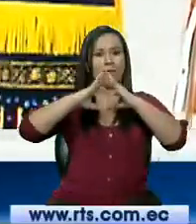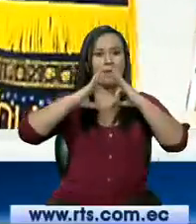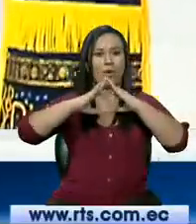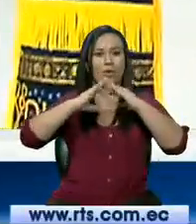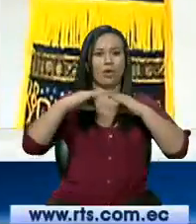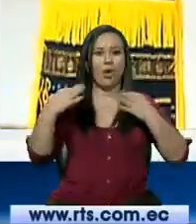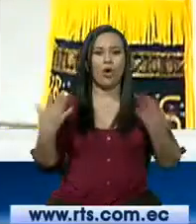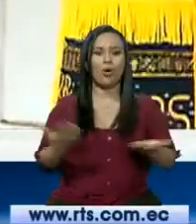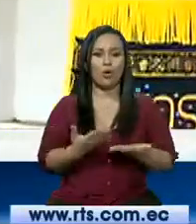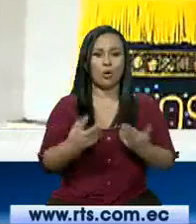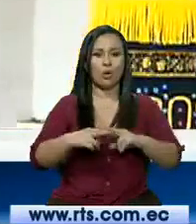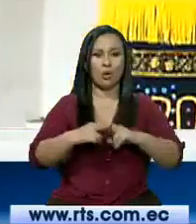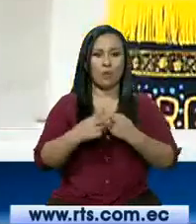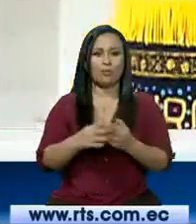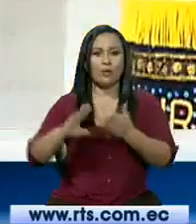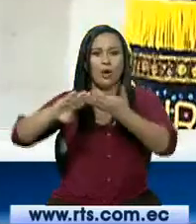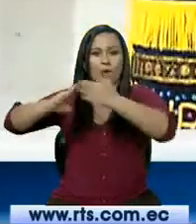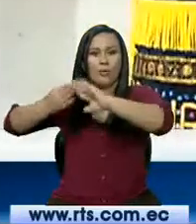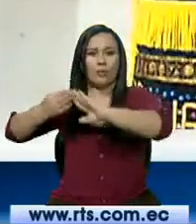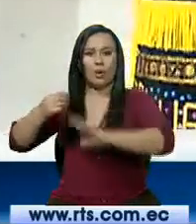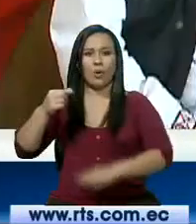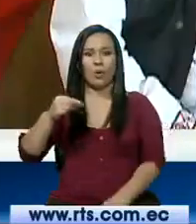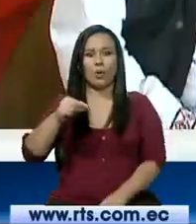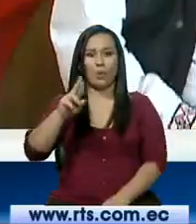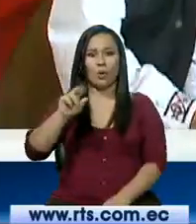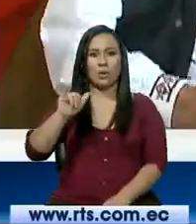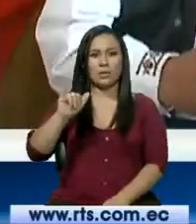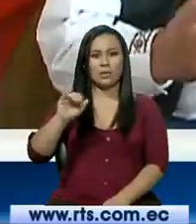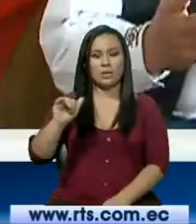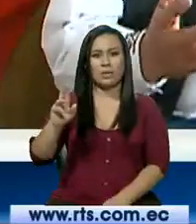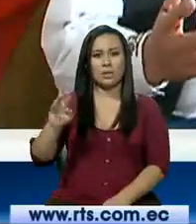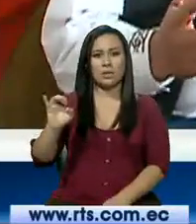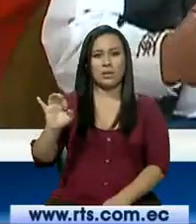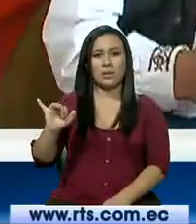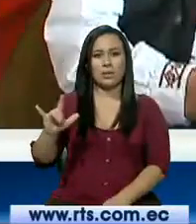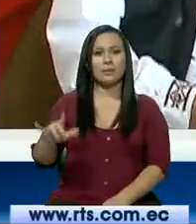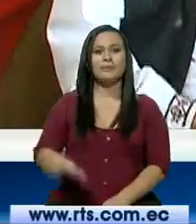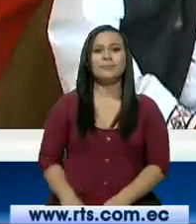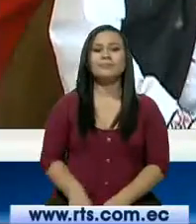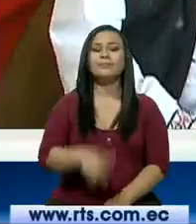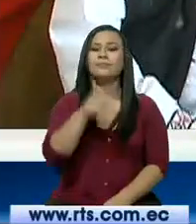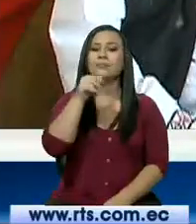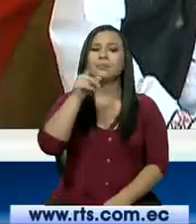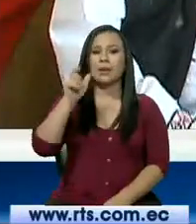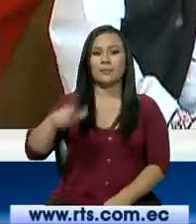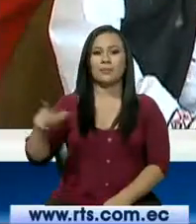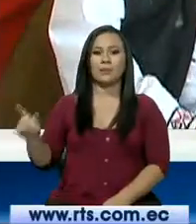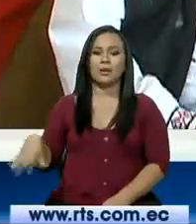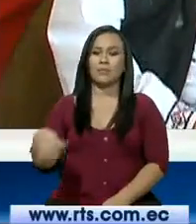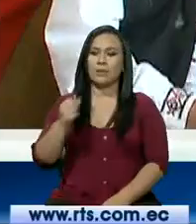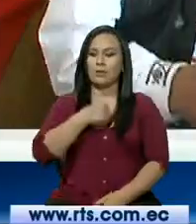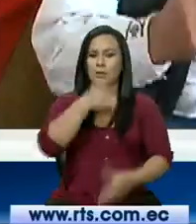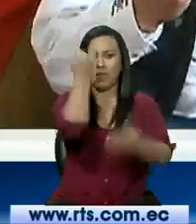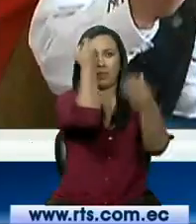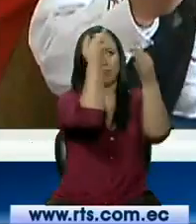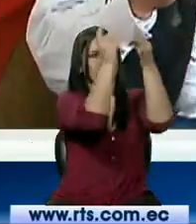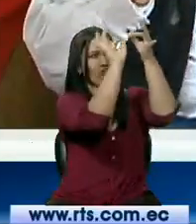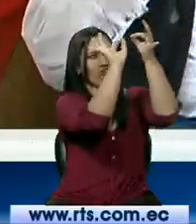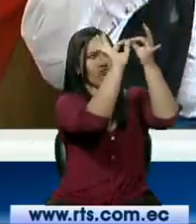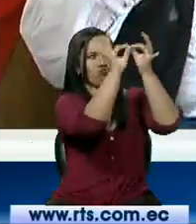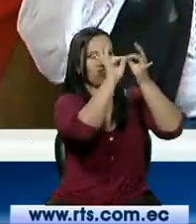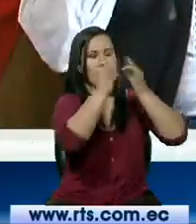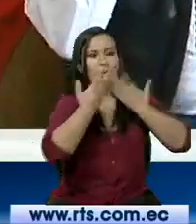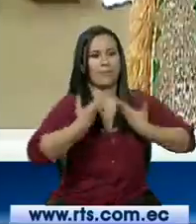origen en la comunidad de Huaraquí Grande. Es en donde los propios bailadores empezaron a diseñar el Diabluma